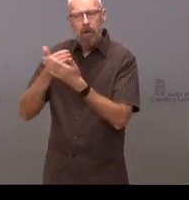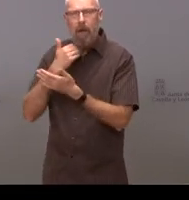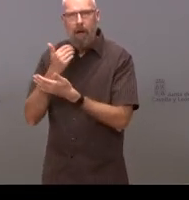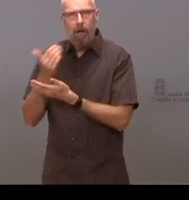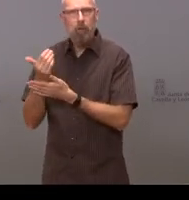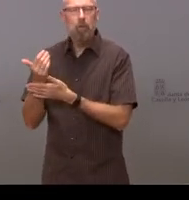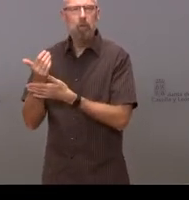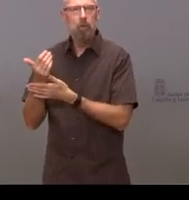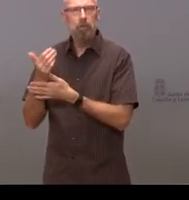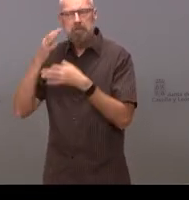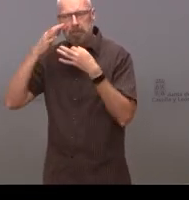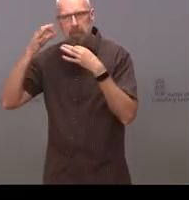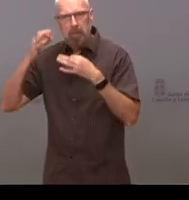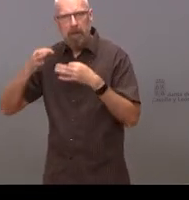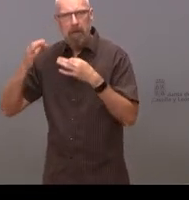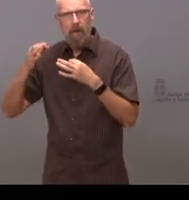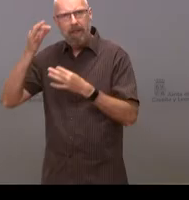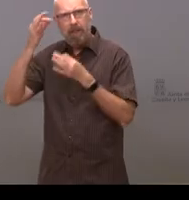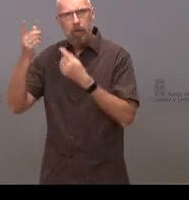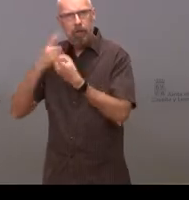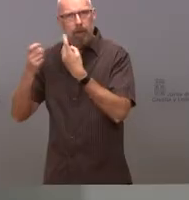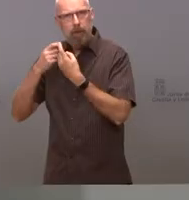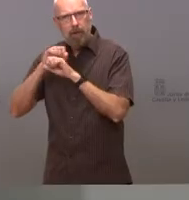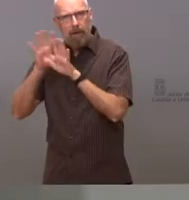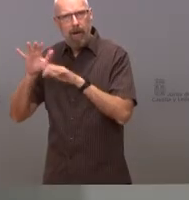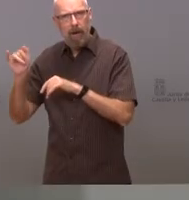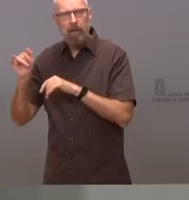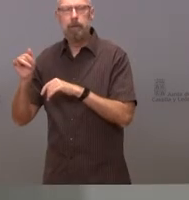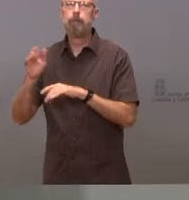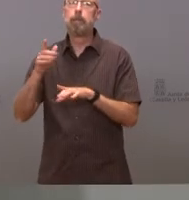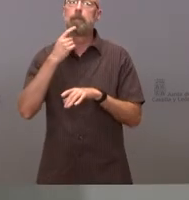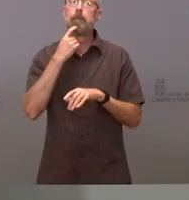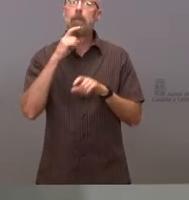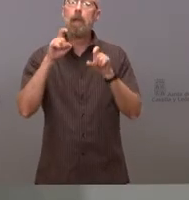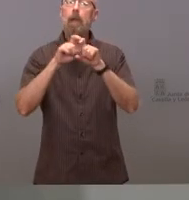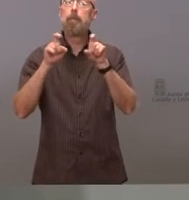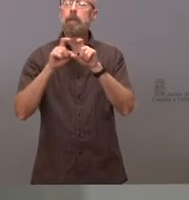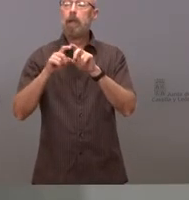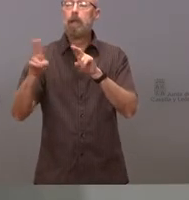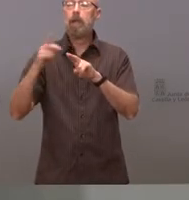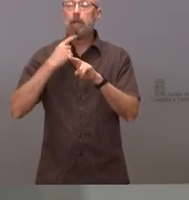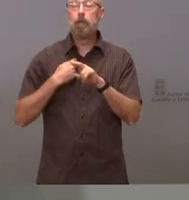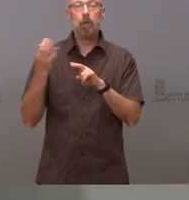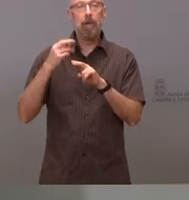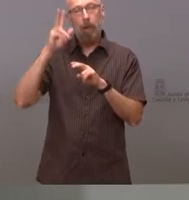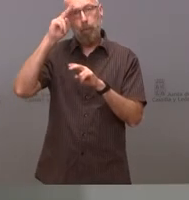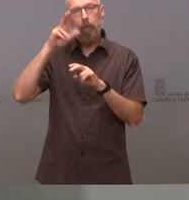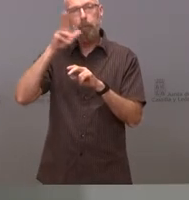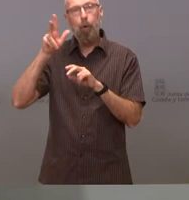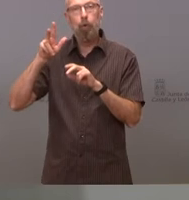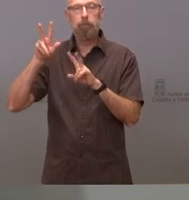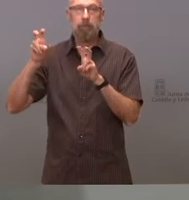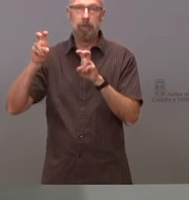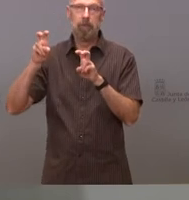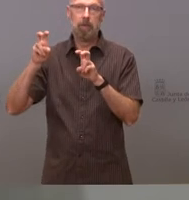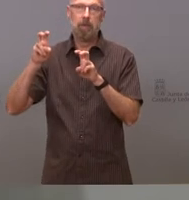que esa información es se han trasladado la preocupación ante esas informaciones y la veracidad de parte de